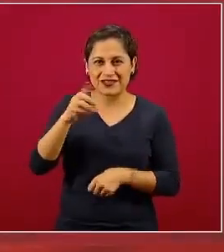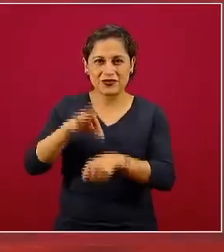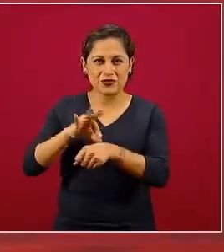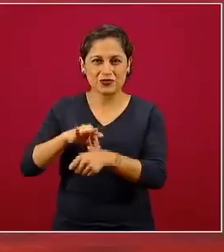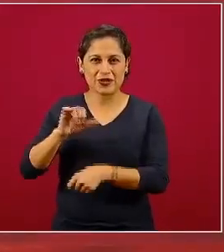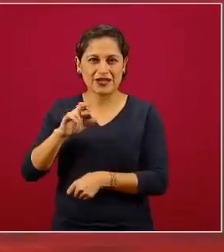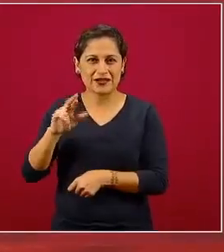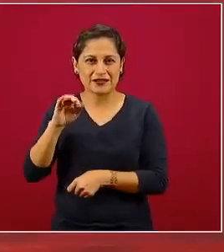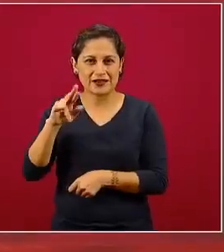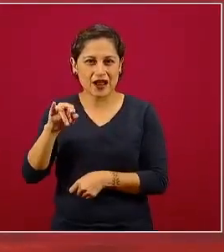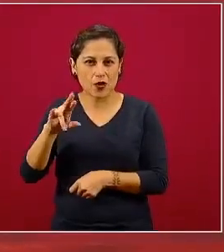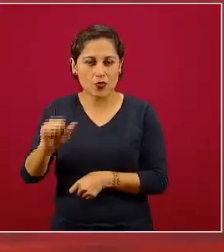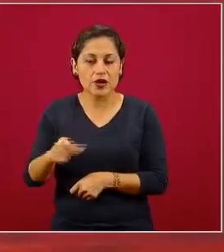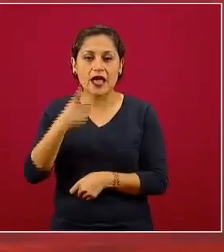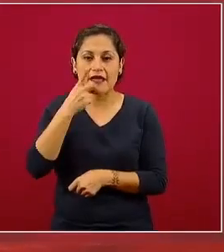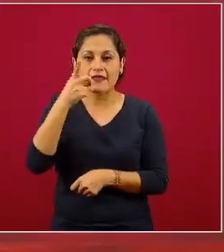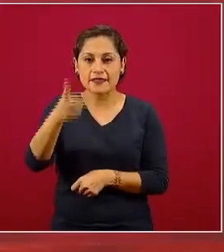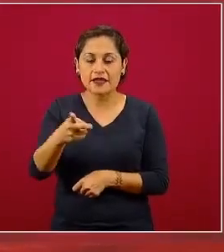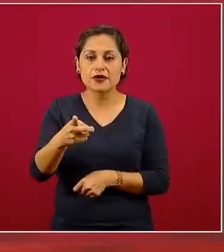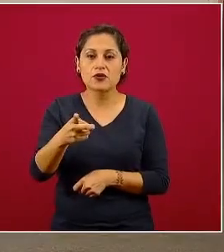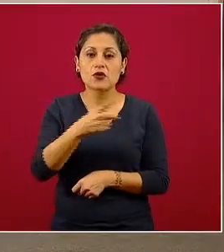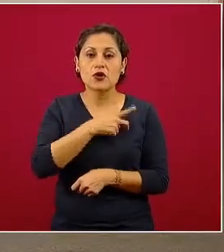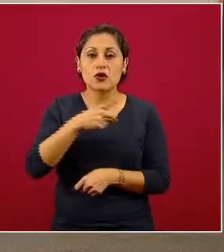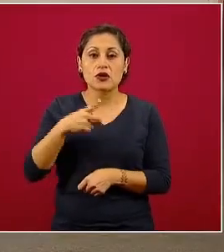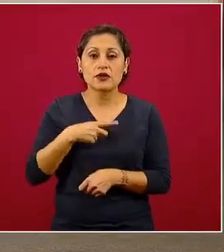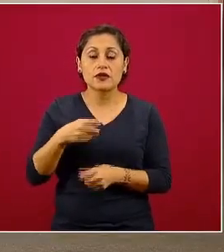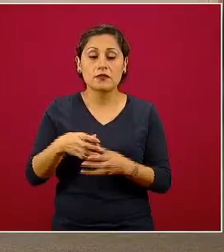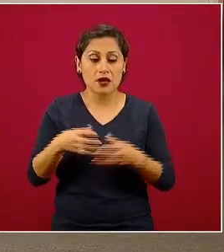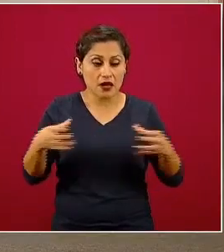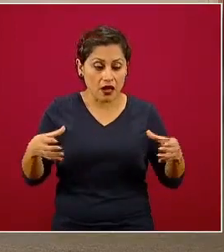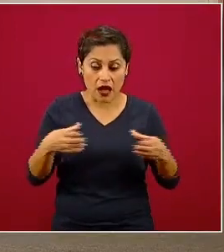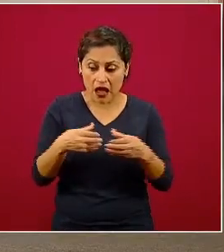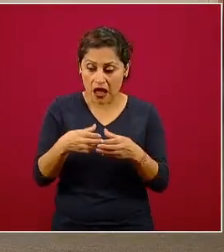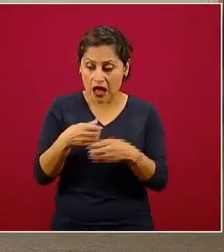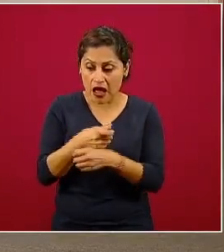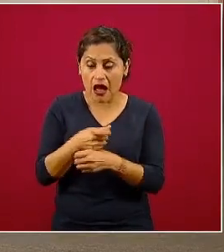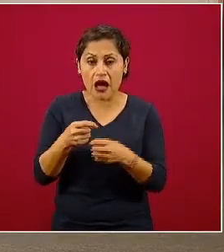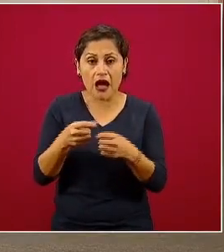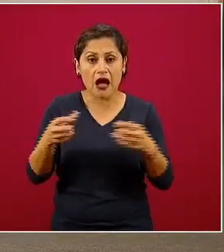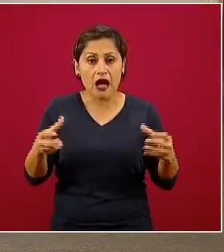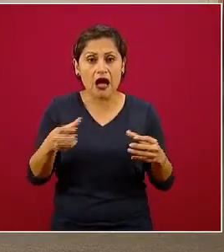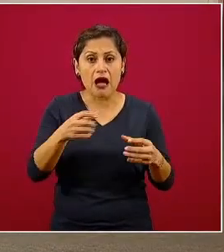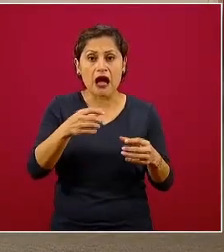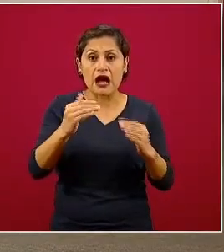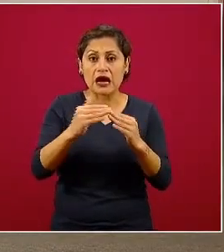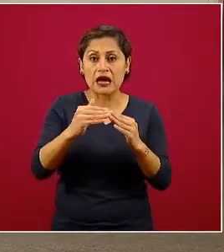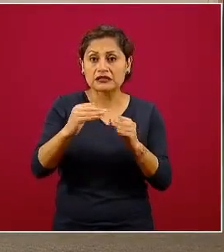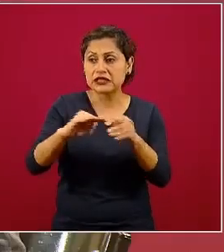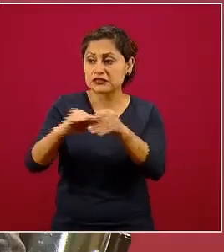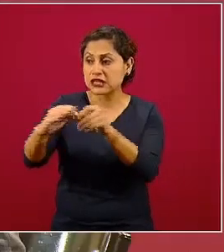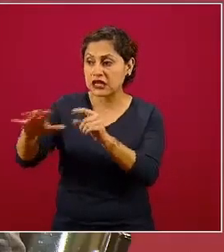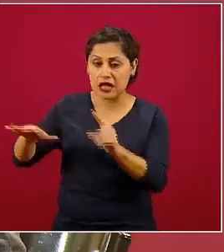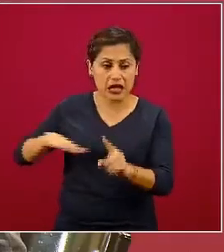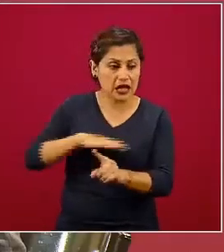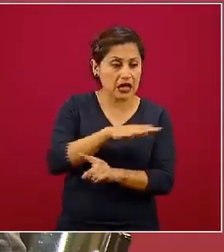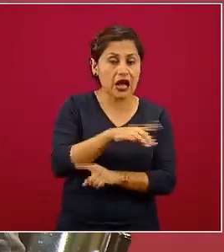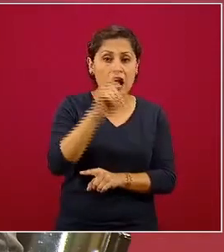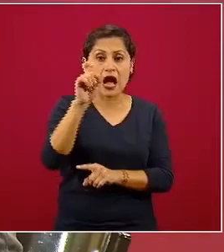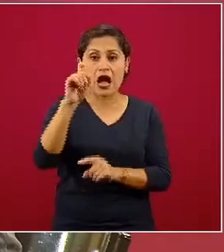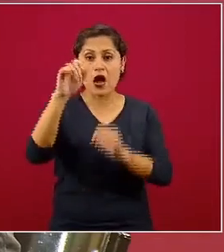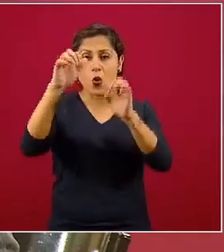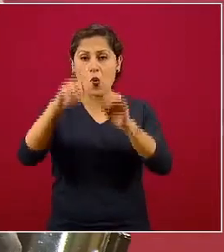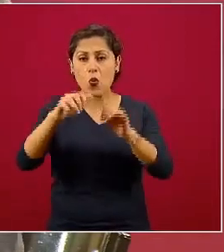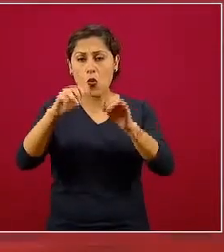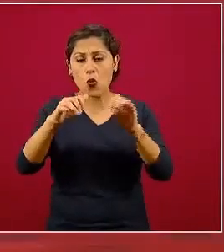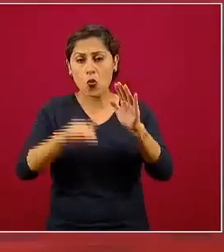que no queden cacharros medianos, grandes, pequeños alrededor de las casas, generalmente el dengue se